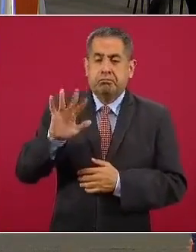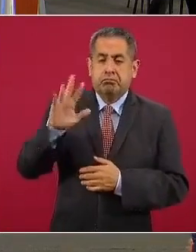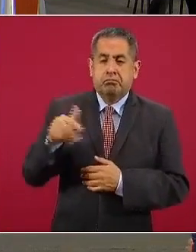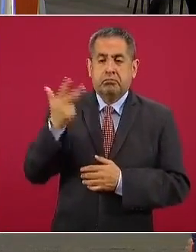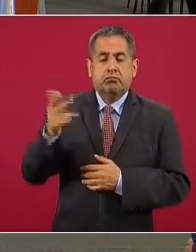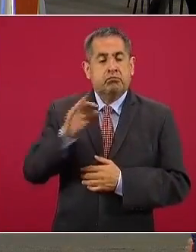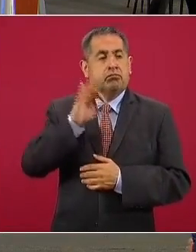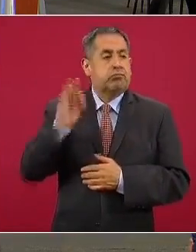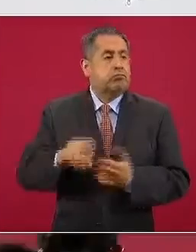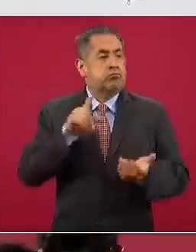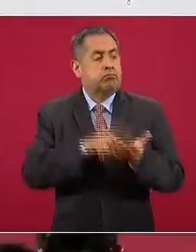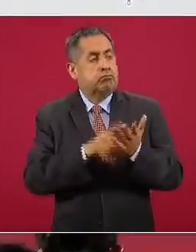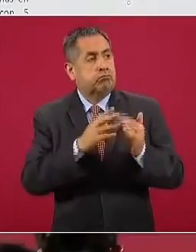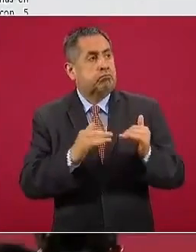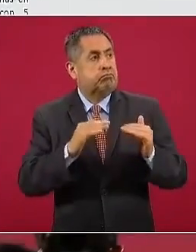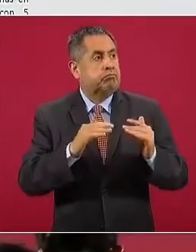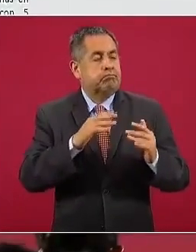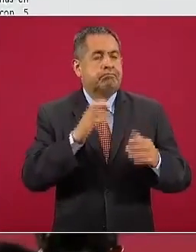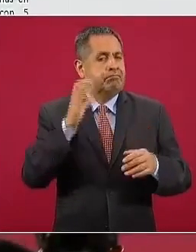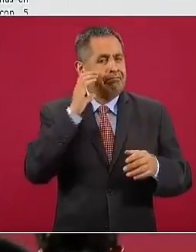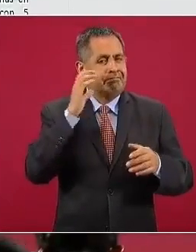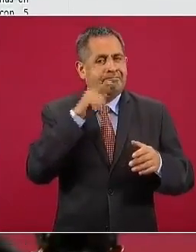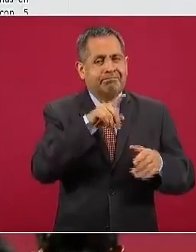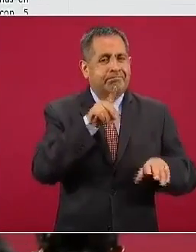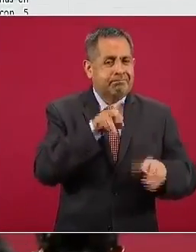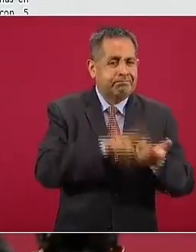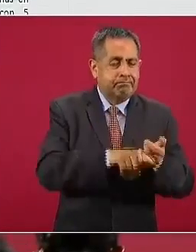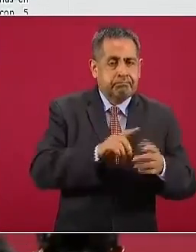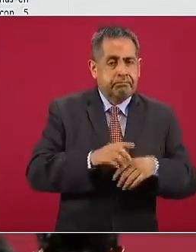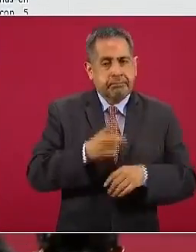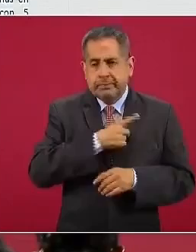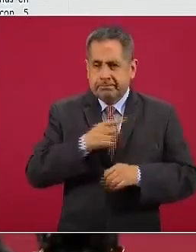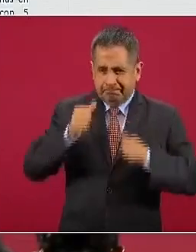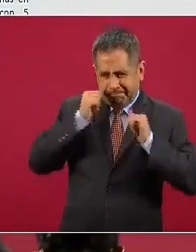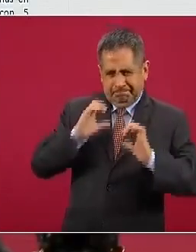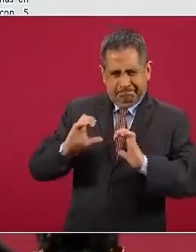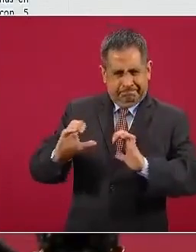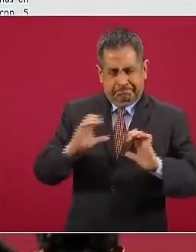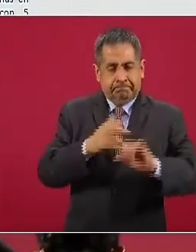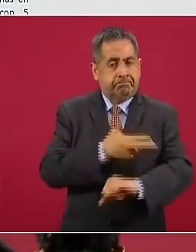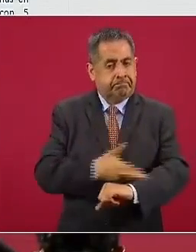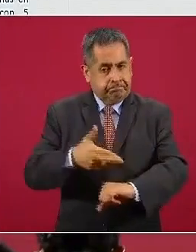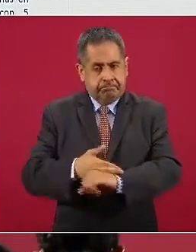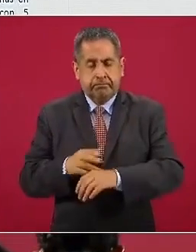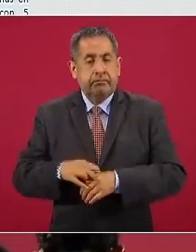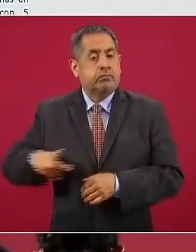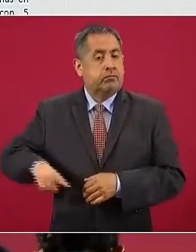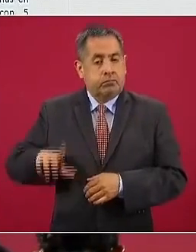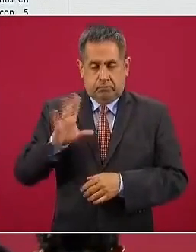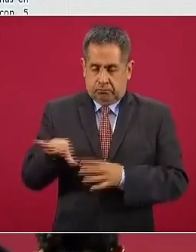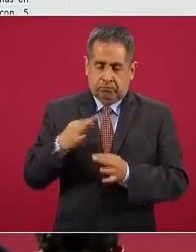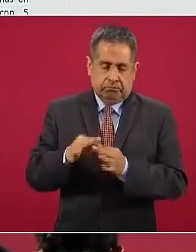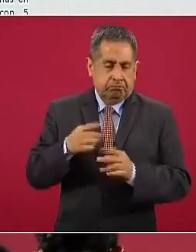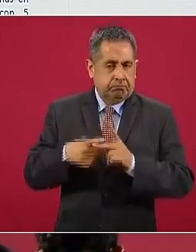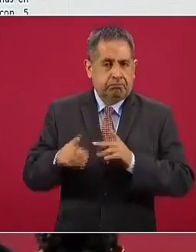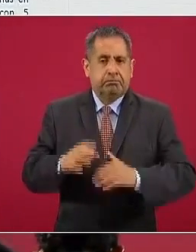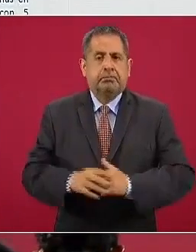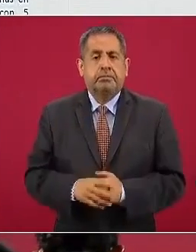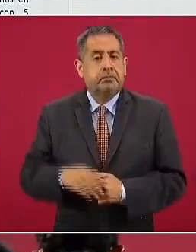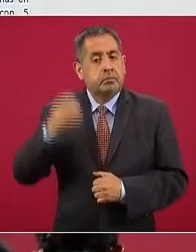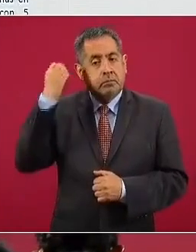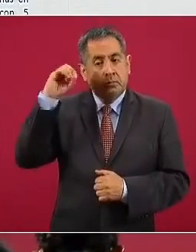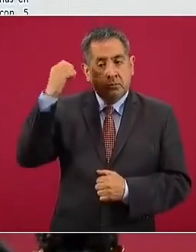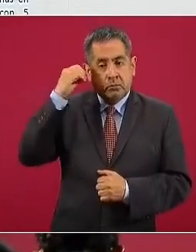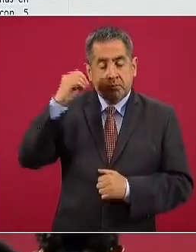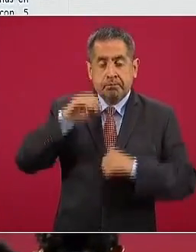por ciento de ocupación en camas generales. Entonces, se necesita mantener acciones que ya ha implantado el gobierno del Estado. Oaxaca tuvo un punto